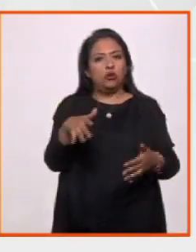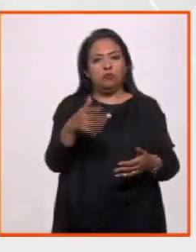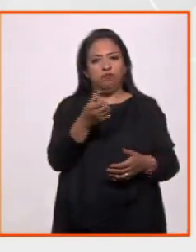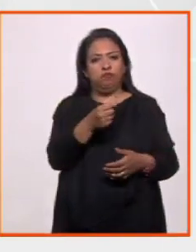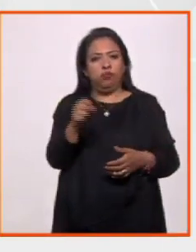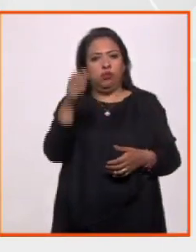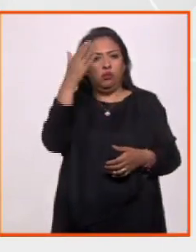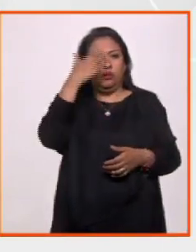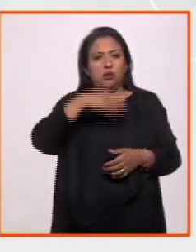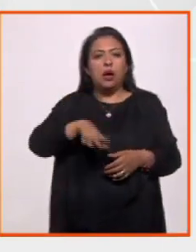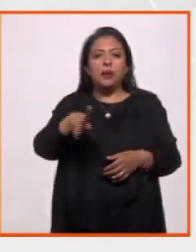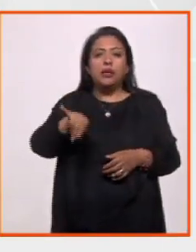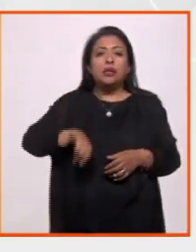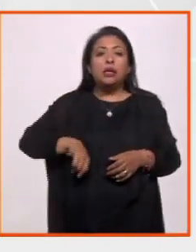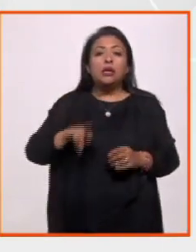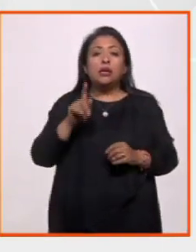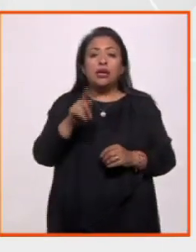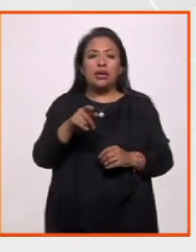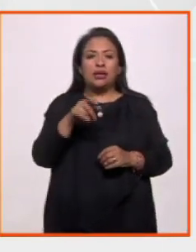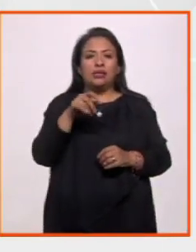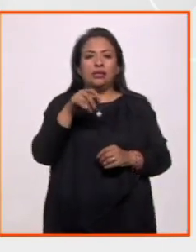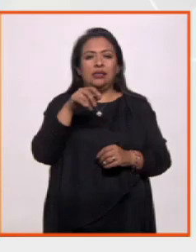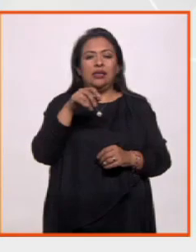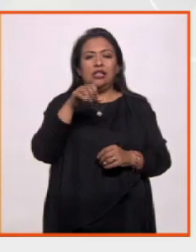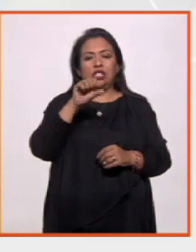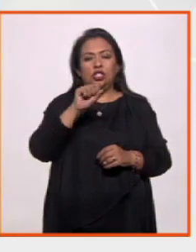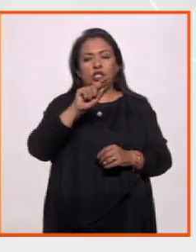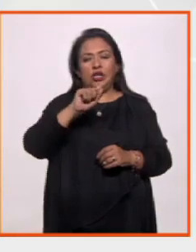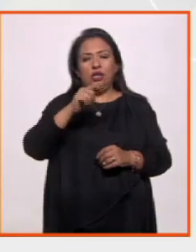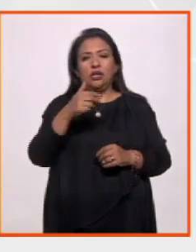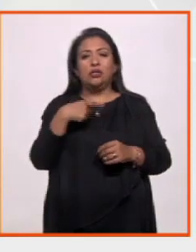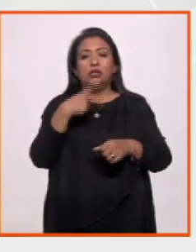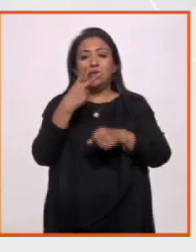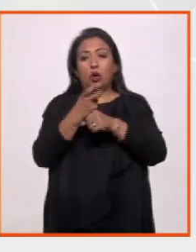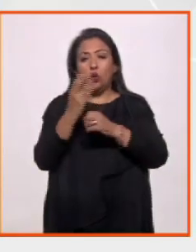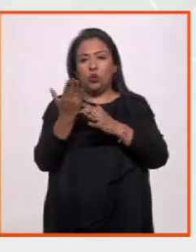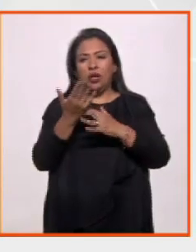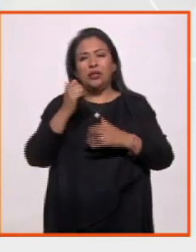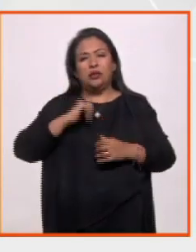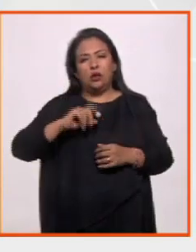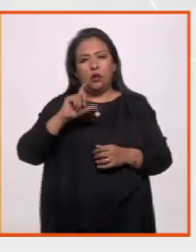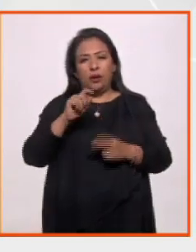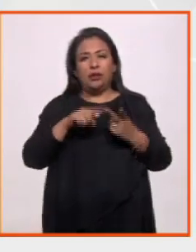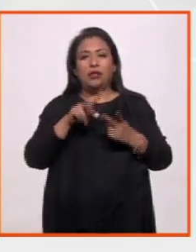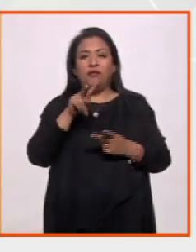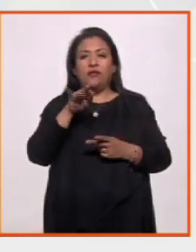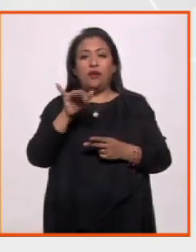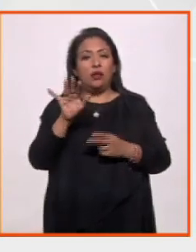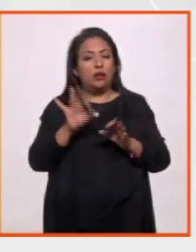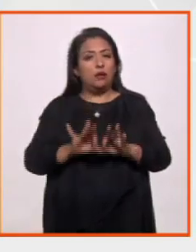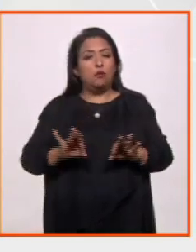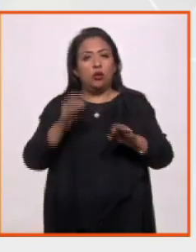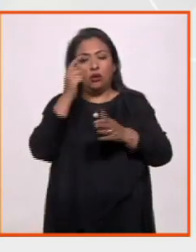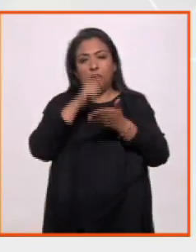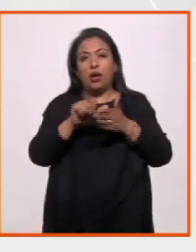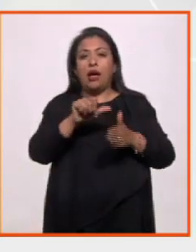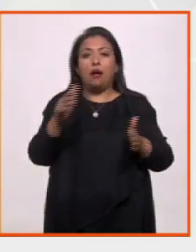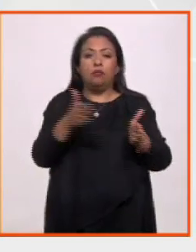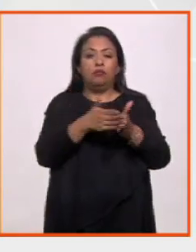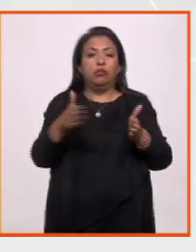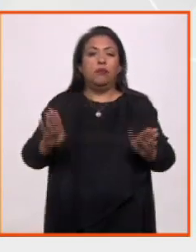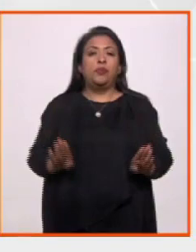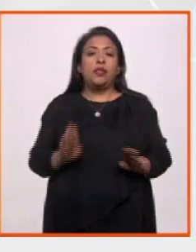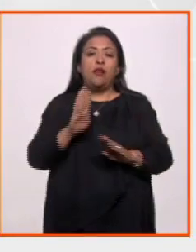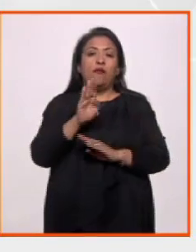cosas. Y lo interesante del asunto es, Schnicke es un compositor fundamental de la segunda mitad del siglo XX, y Vivaldi, compositor fundamental del barroco.